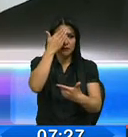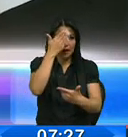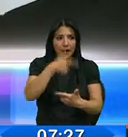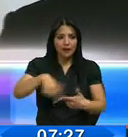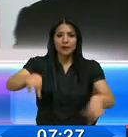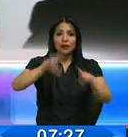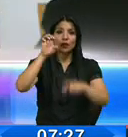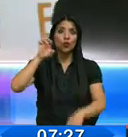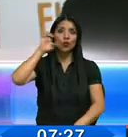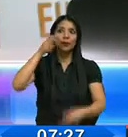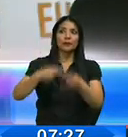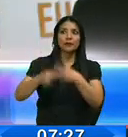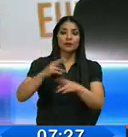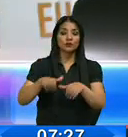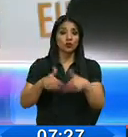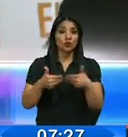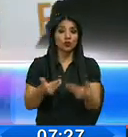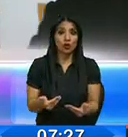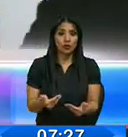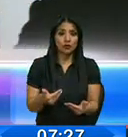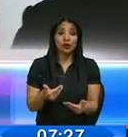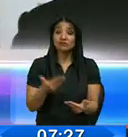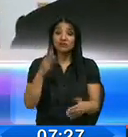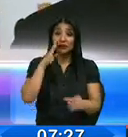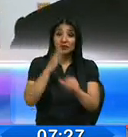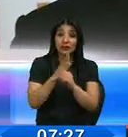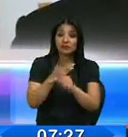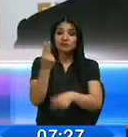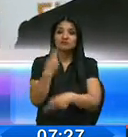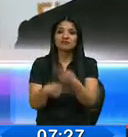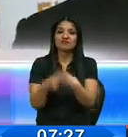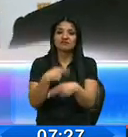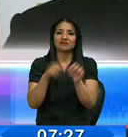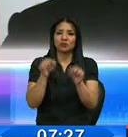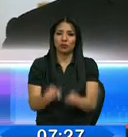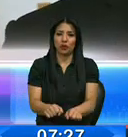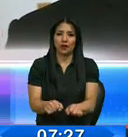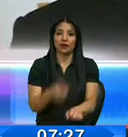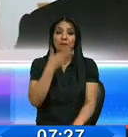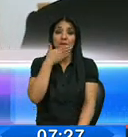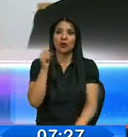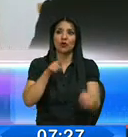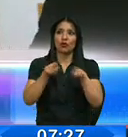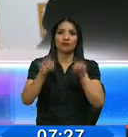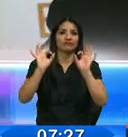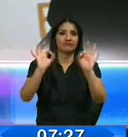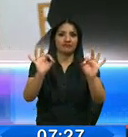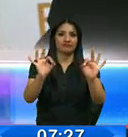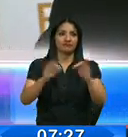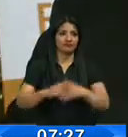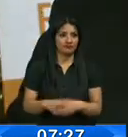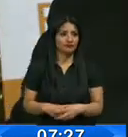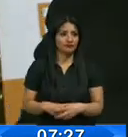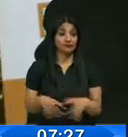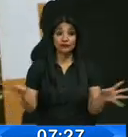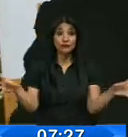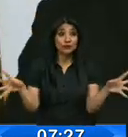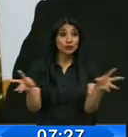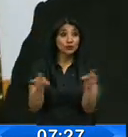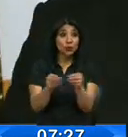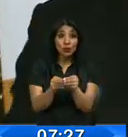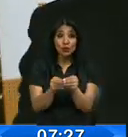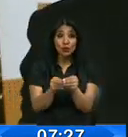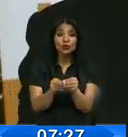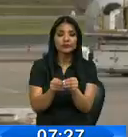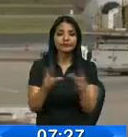europeo, para buscar nichos de mercado donde se puedan ser competitivos. Entonces, todo este trabajo es un